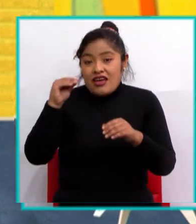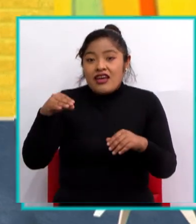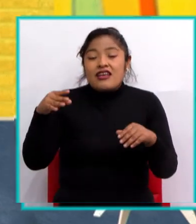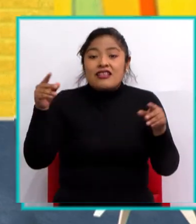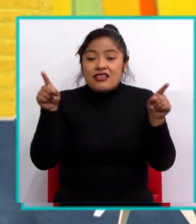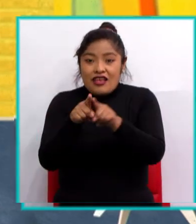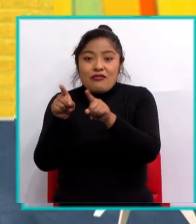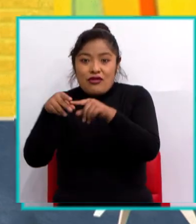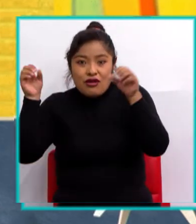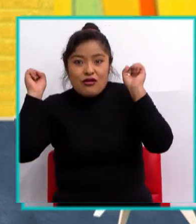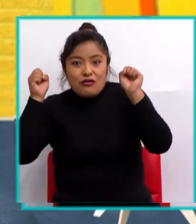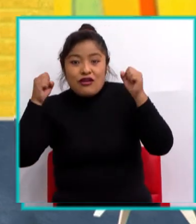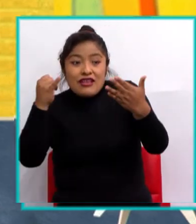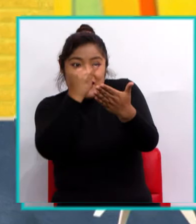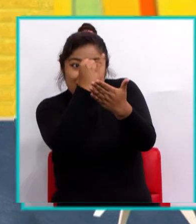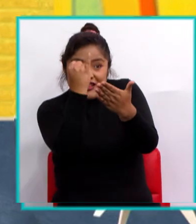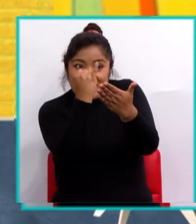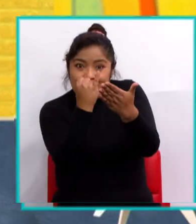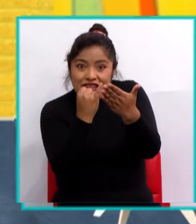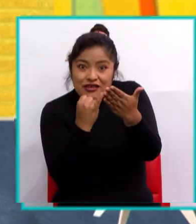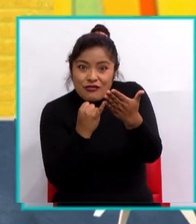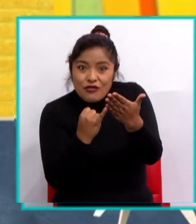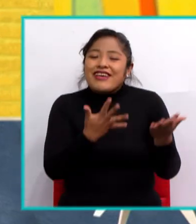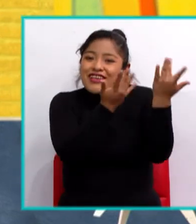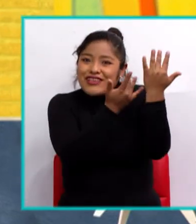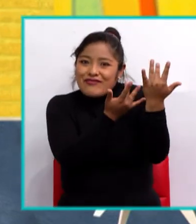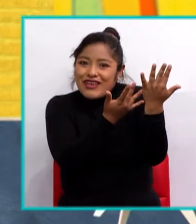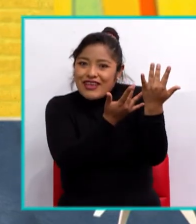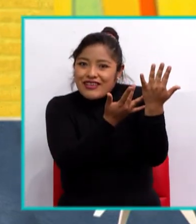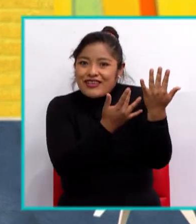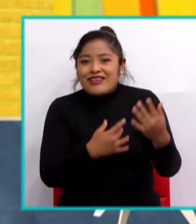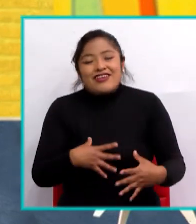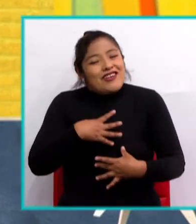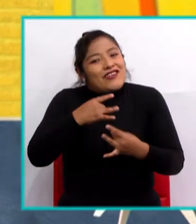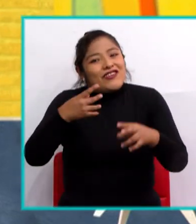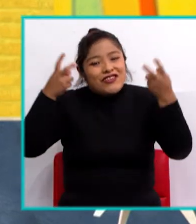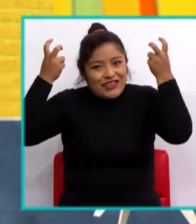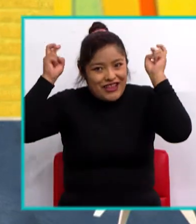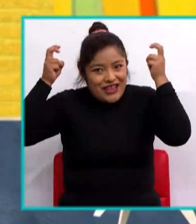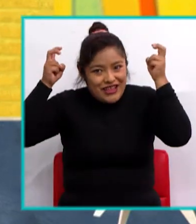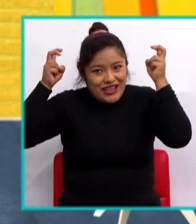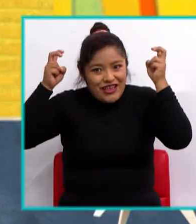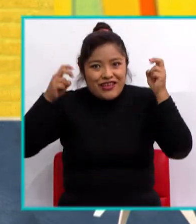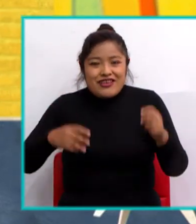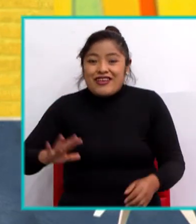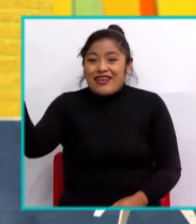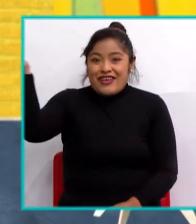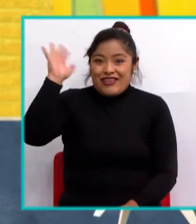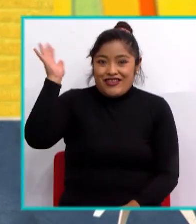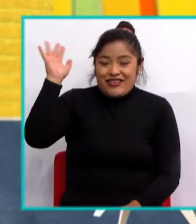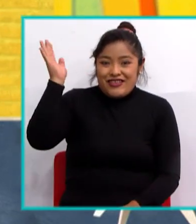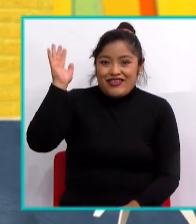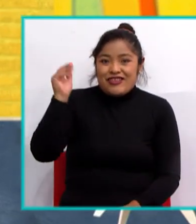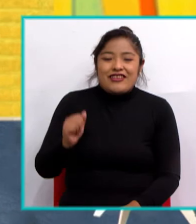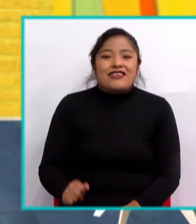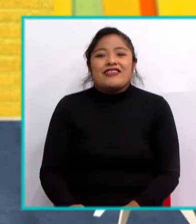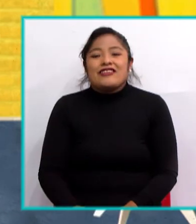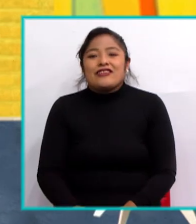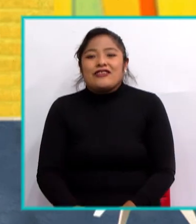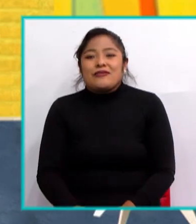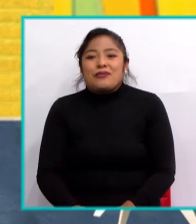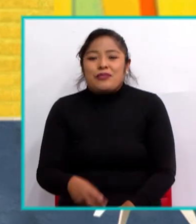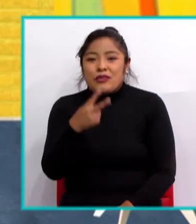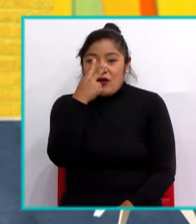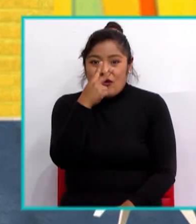imágenes que te van a ayudar a recordar lo aprendido. ¿Les gustó el tema? Hasta pronto. Se despide su profesora.